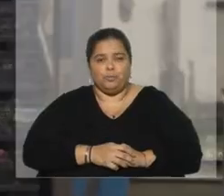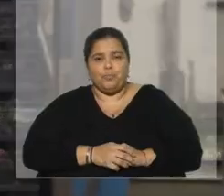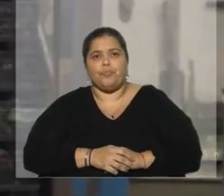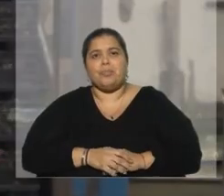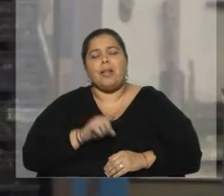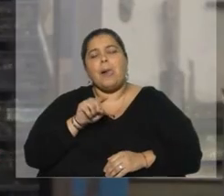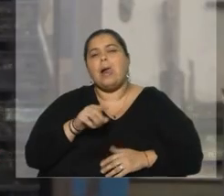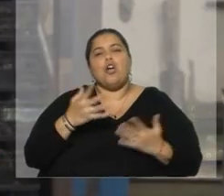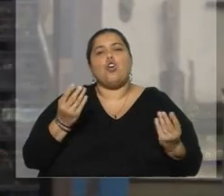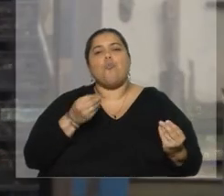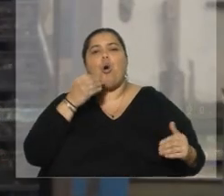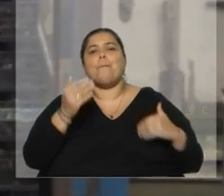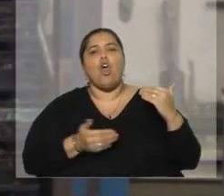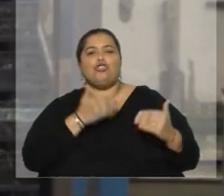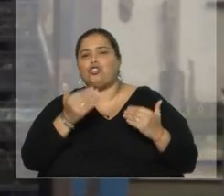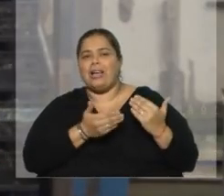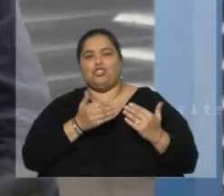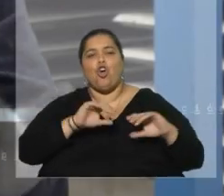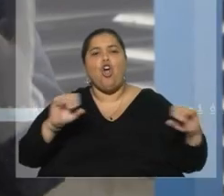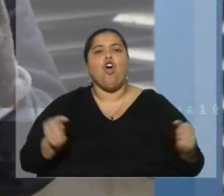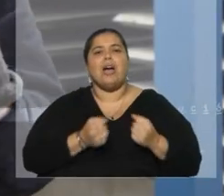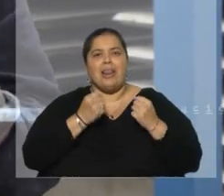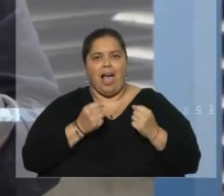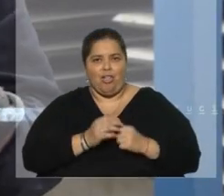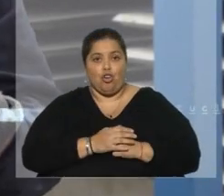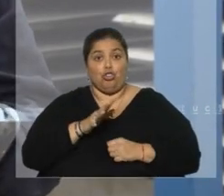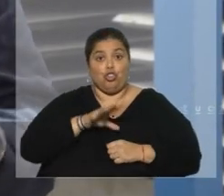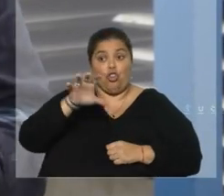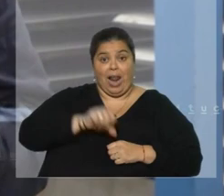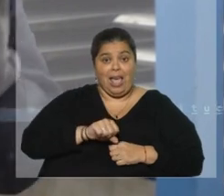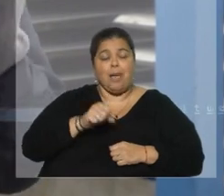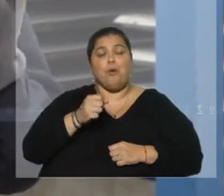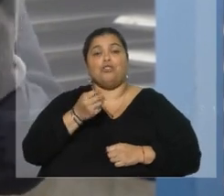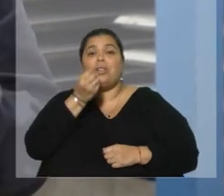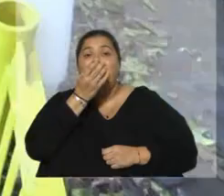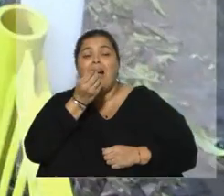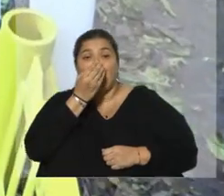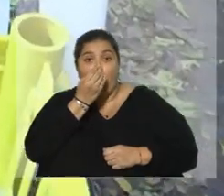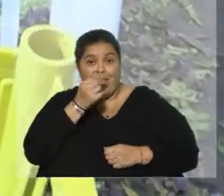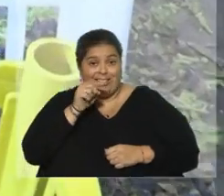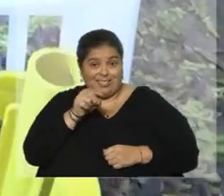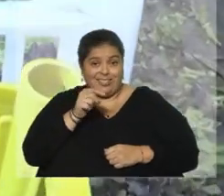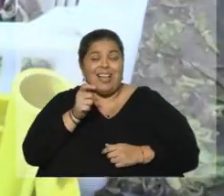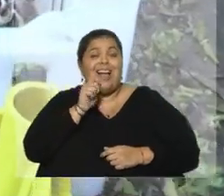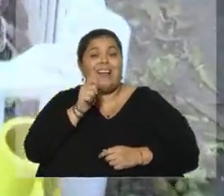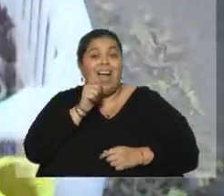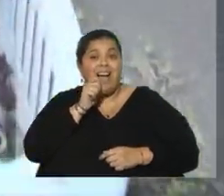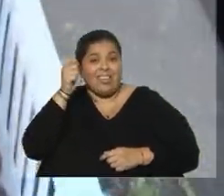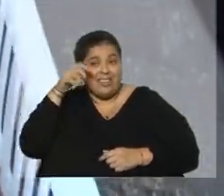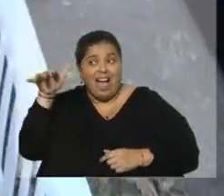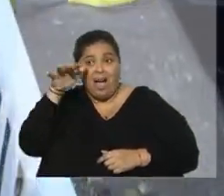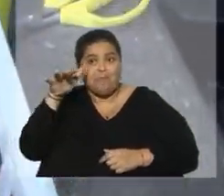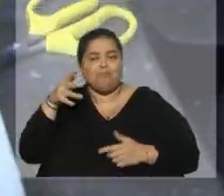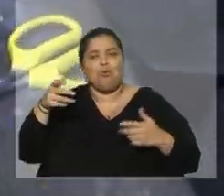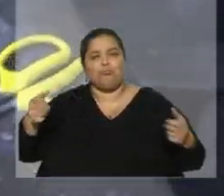Parna, ¿cómo es el proceso para congelar el cannabis? Bueno, nosotros traemos cannabis fresco desde el campo en cajones de plástico que